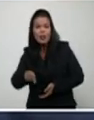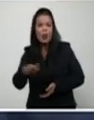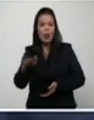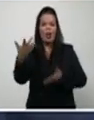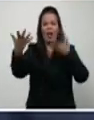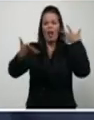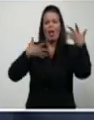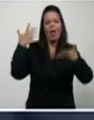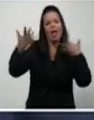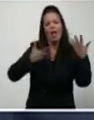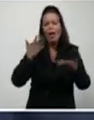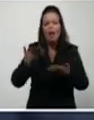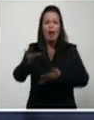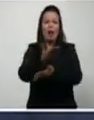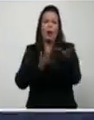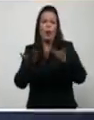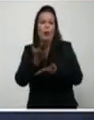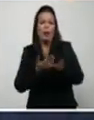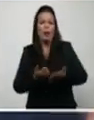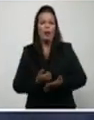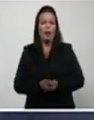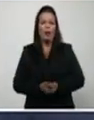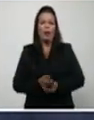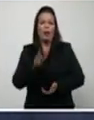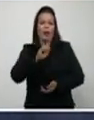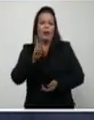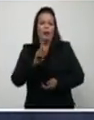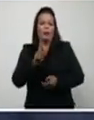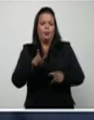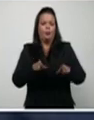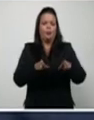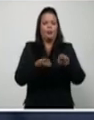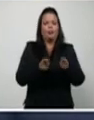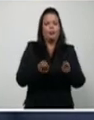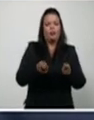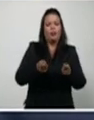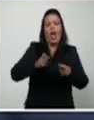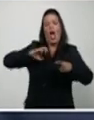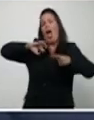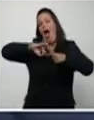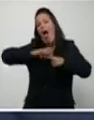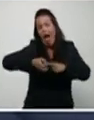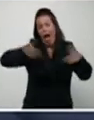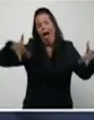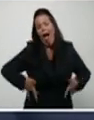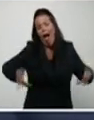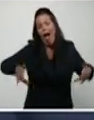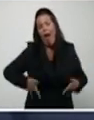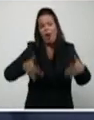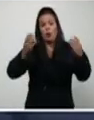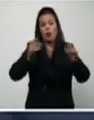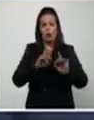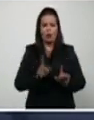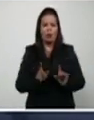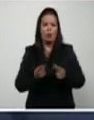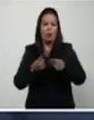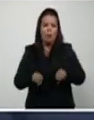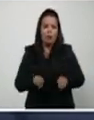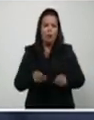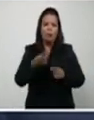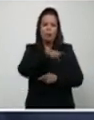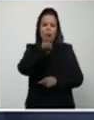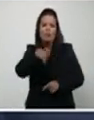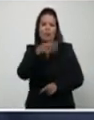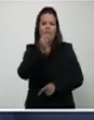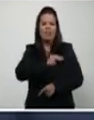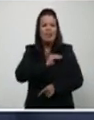ameno. No es el programa cómico, es el programa para que la gente se divierta, para que la gente la pase bien, para que la gente sonría.